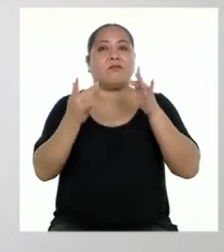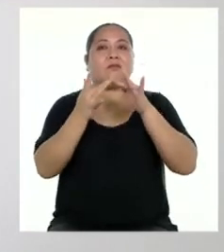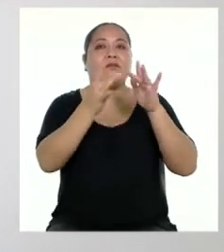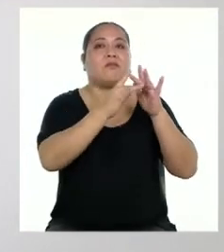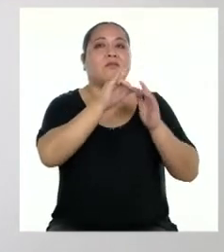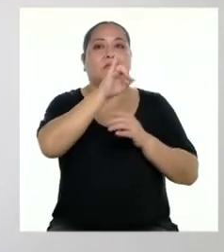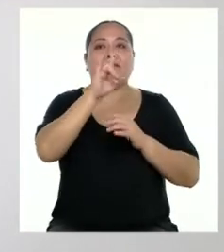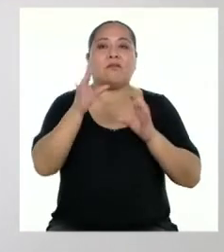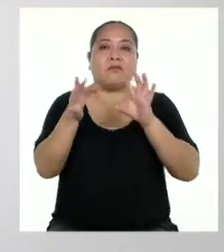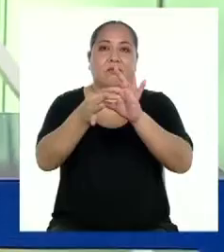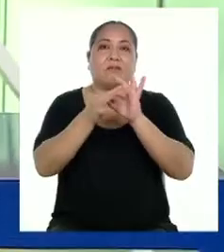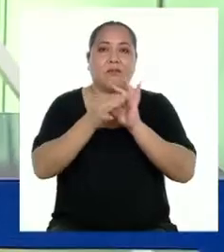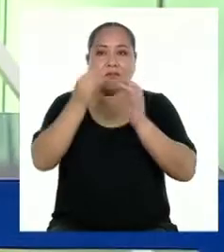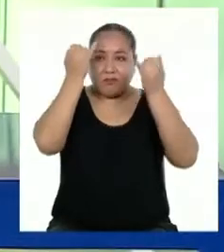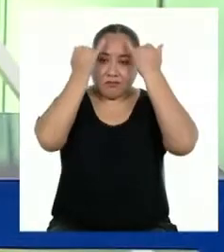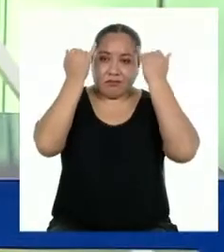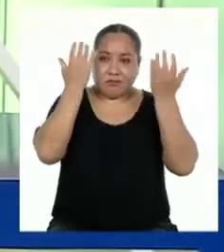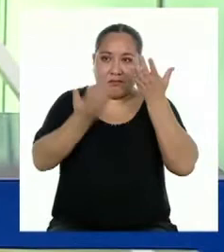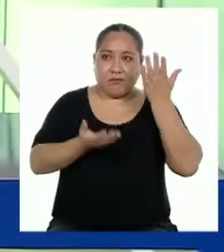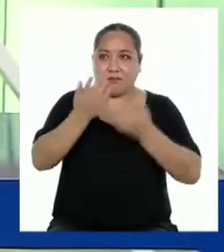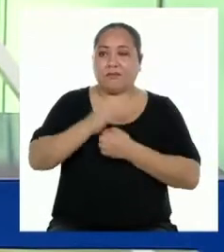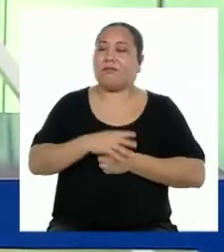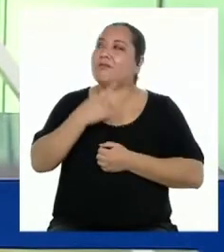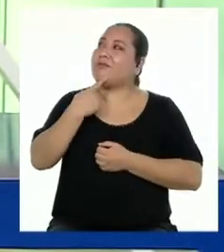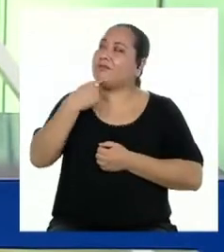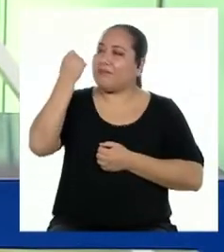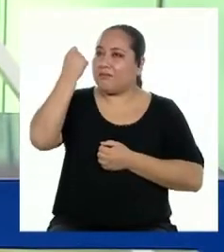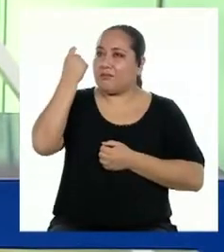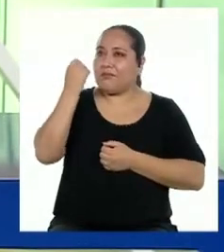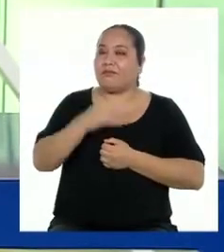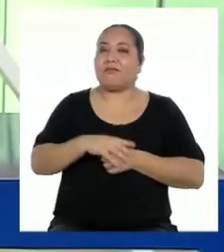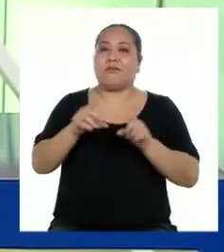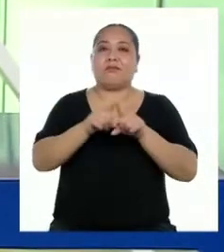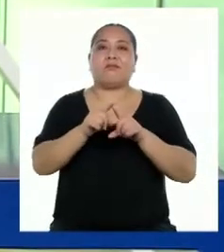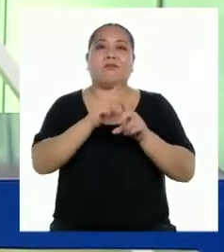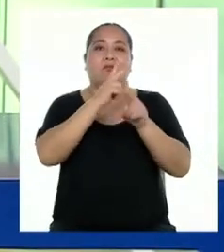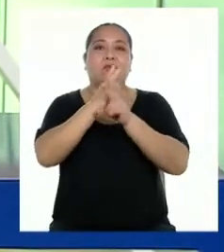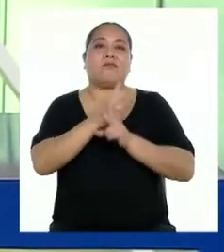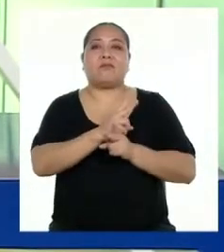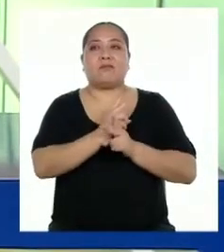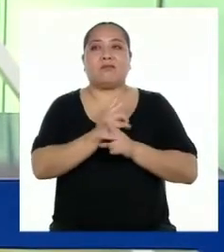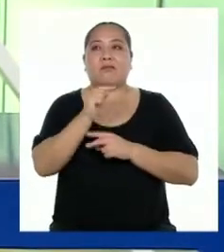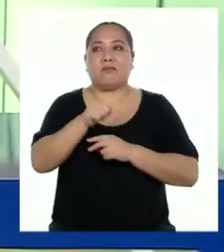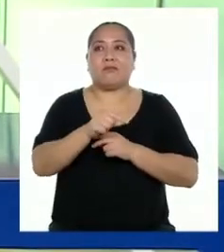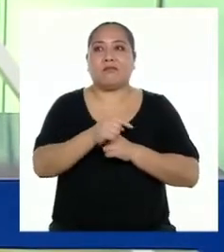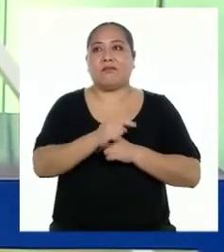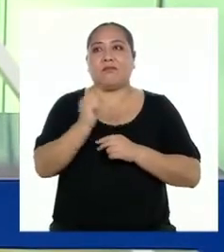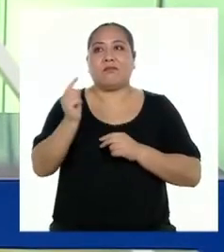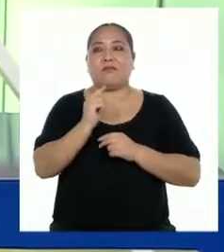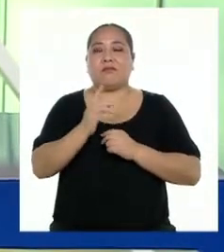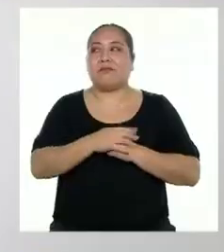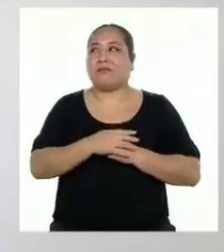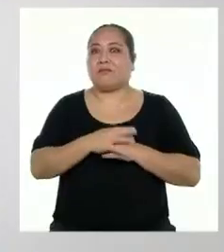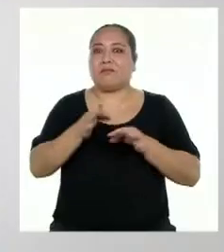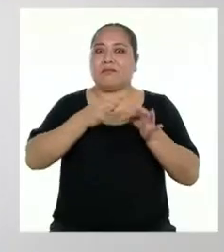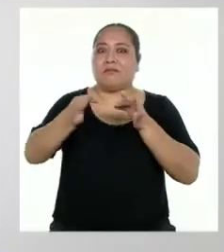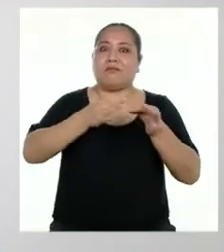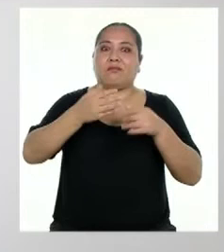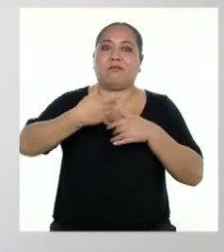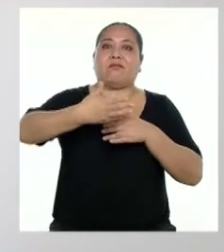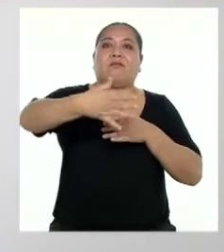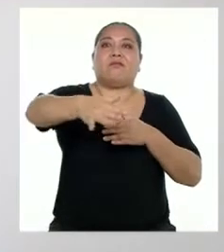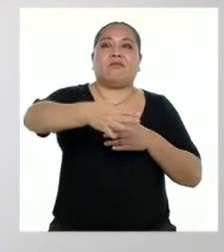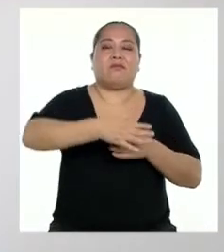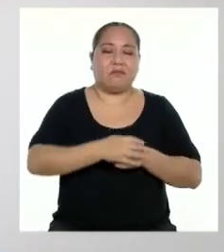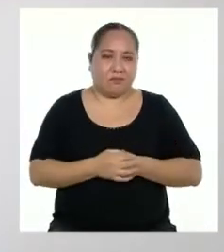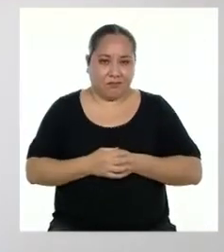o las comparen. Entiendo. Además, también hay que tener cuidado con irnos por las ramas, ¿cierto? Eso se